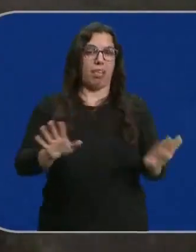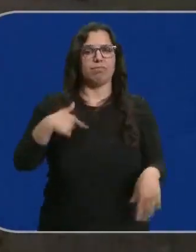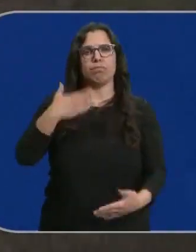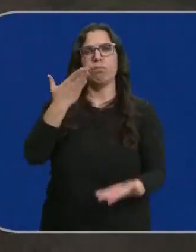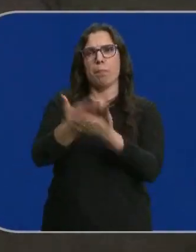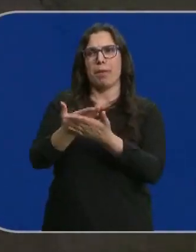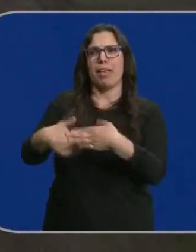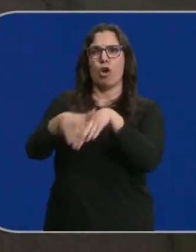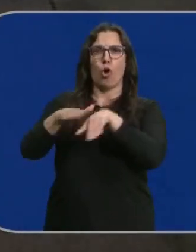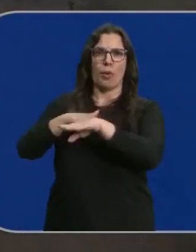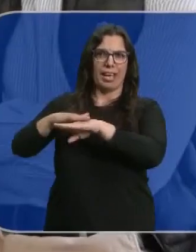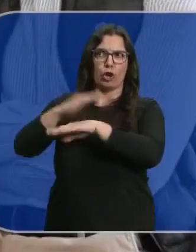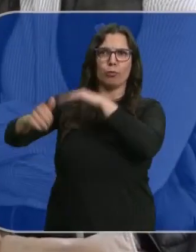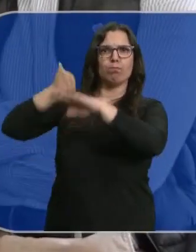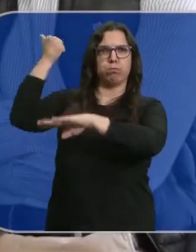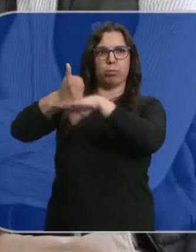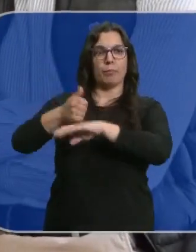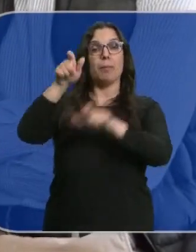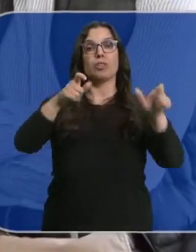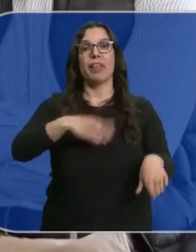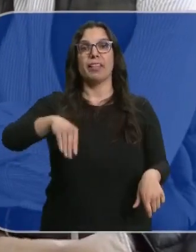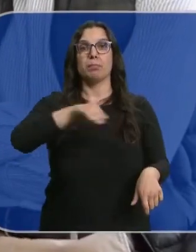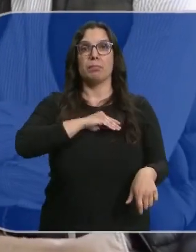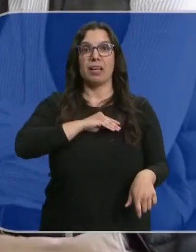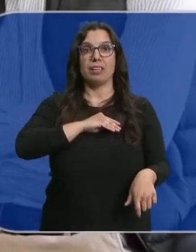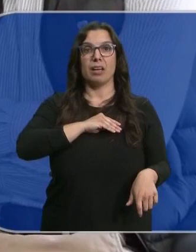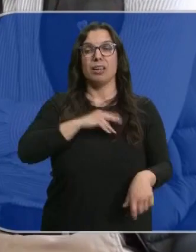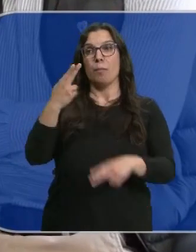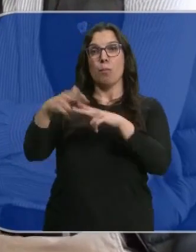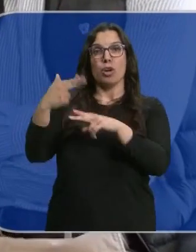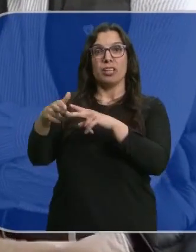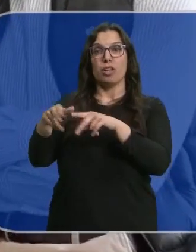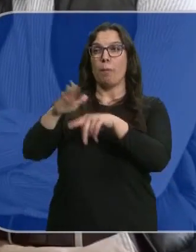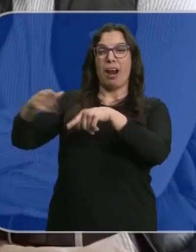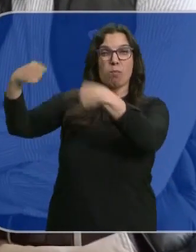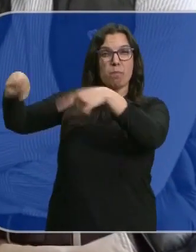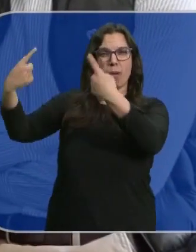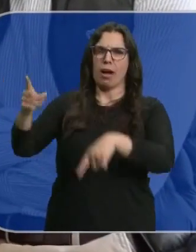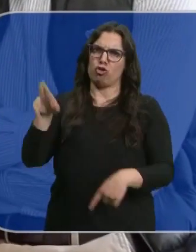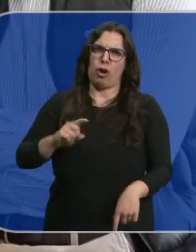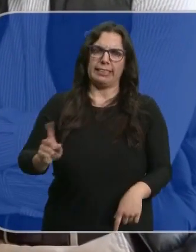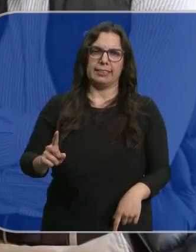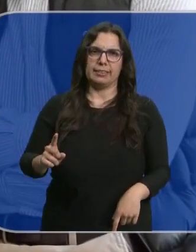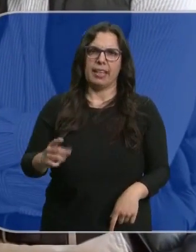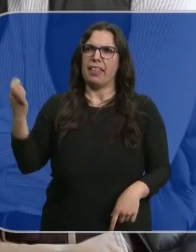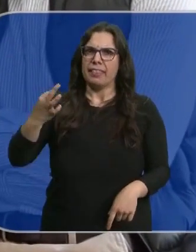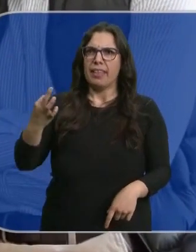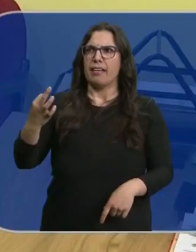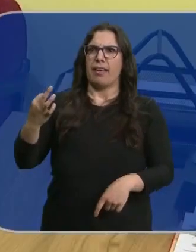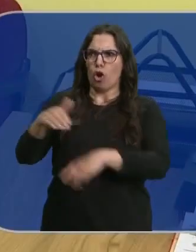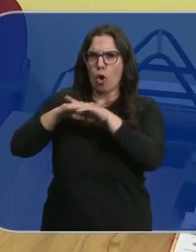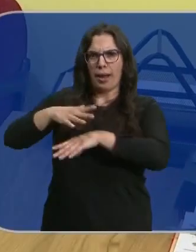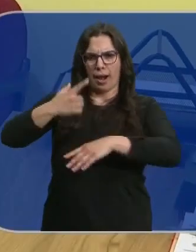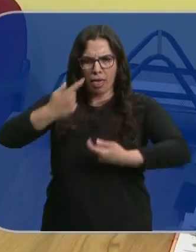que piden a quienes gobiernan en lo más alto. Yo creo que los españoles no tenemos a los políticos ahí para que se lian a discutir y a tirarse. Los tenemos para que